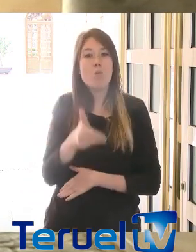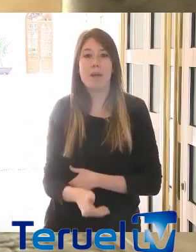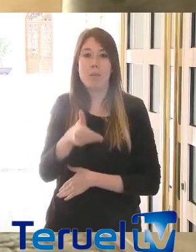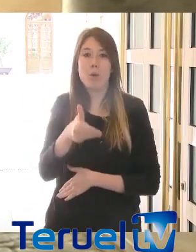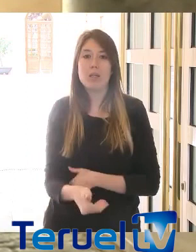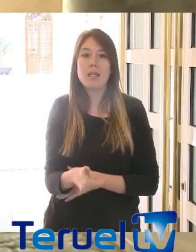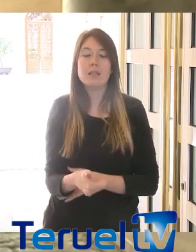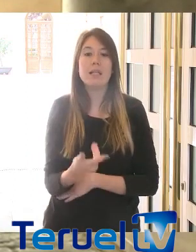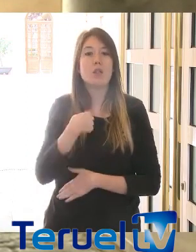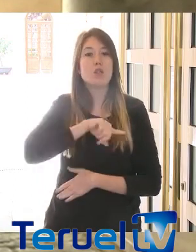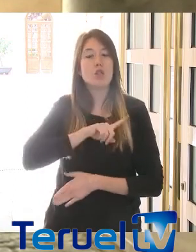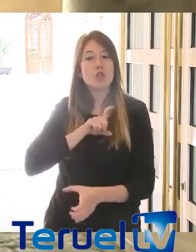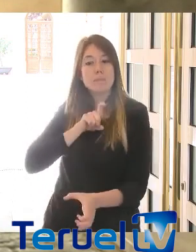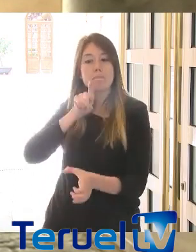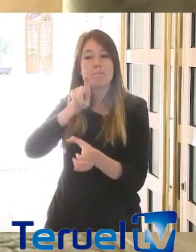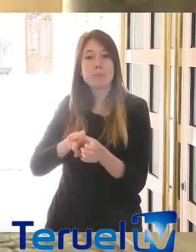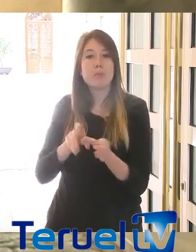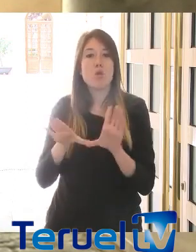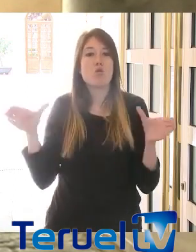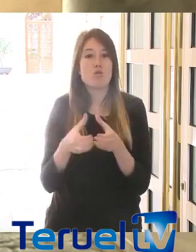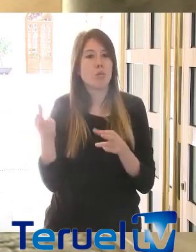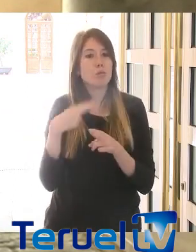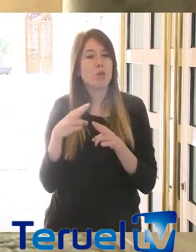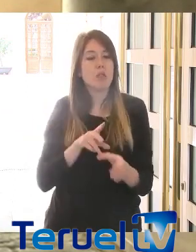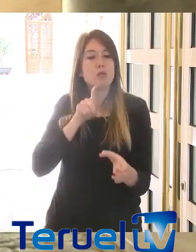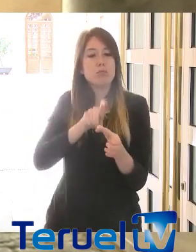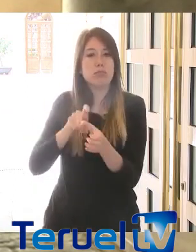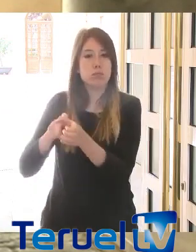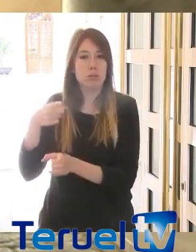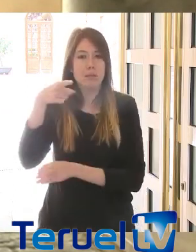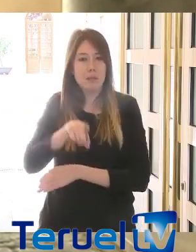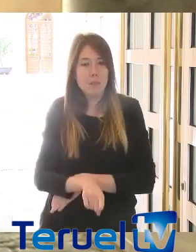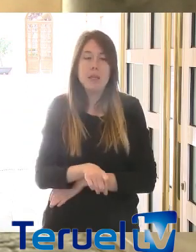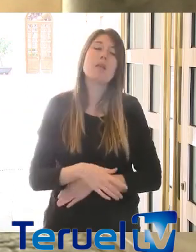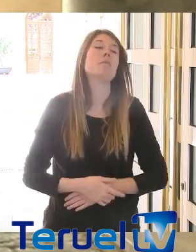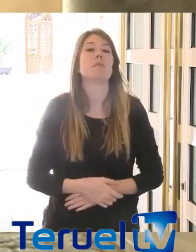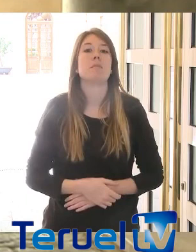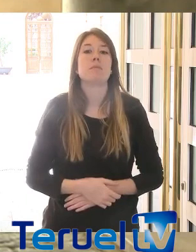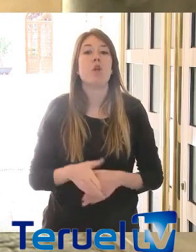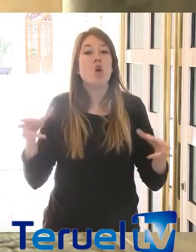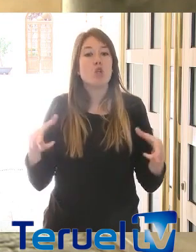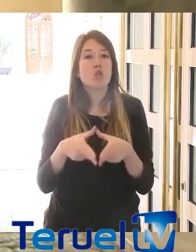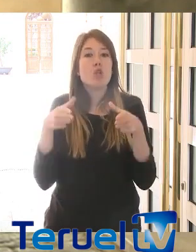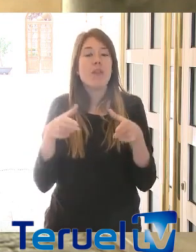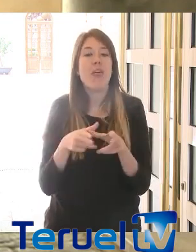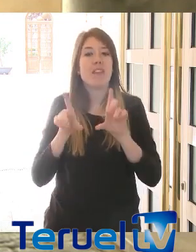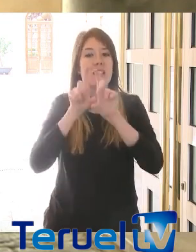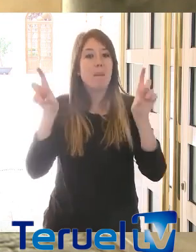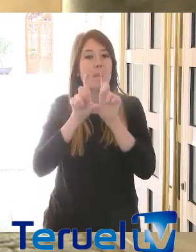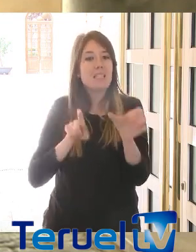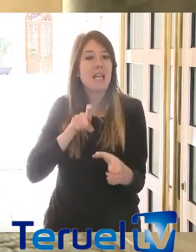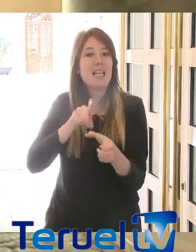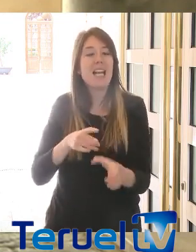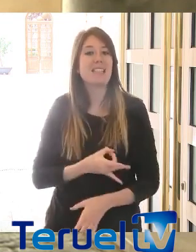El poder sumar los diferentes grupos políticos, el sumar las sociedades empresariales, los